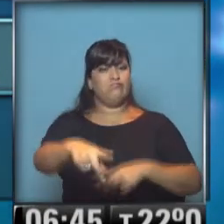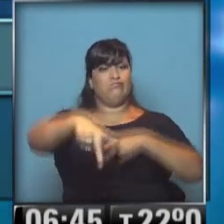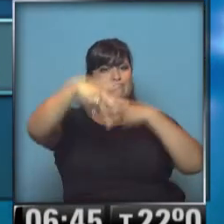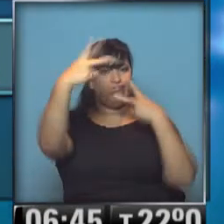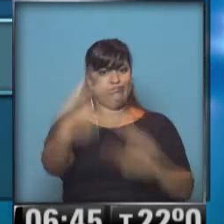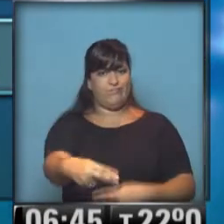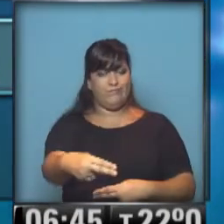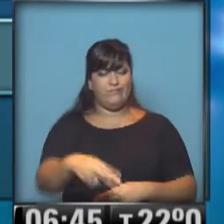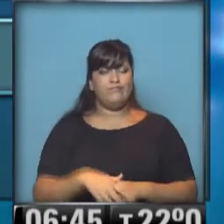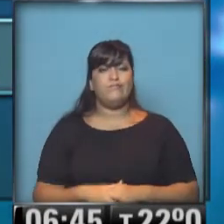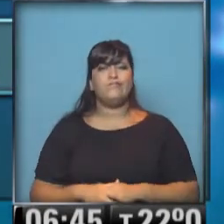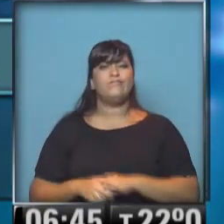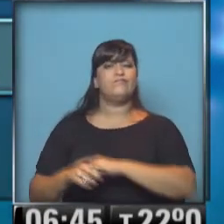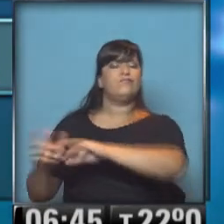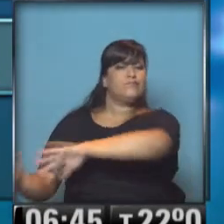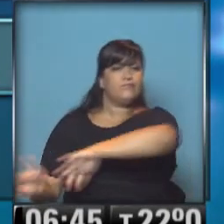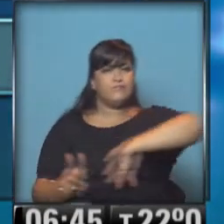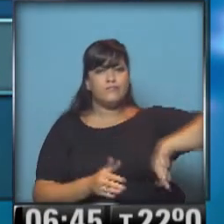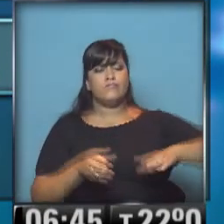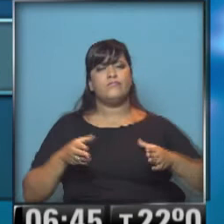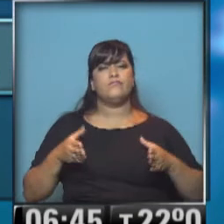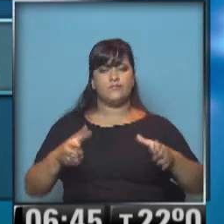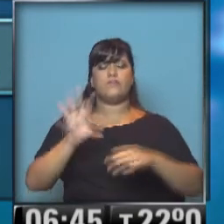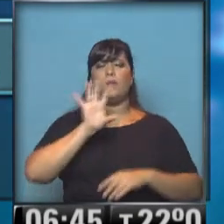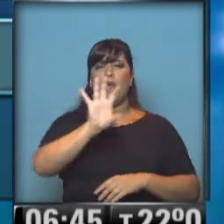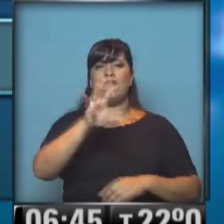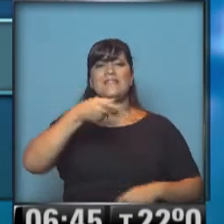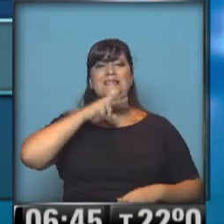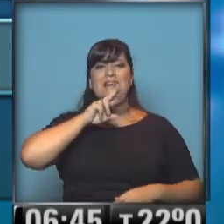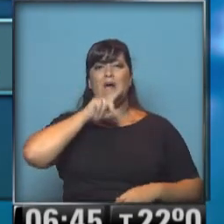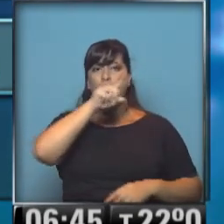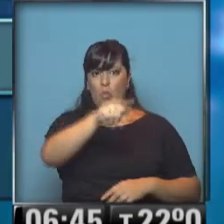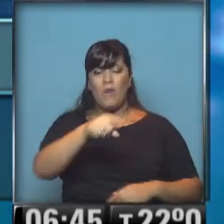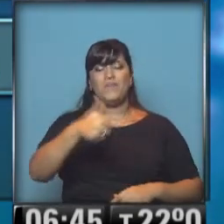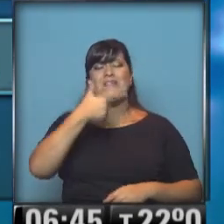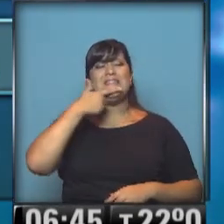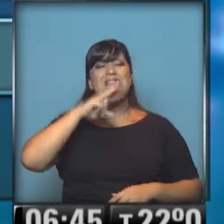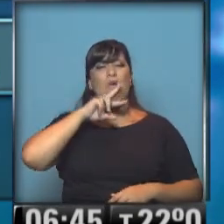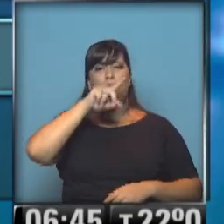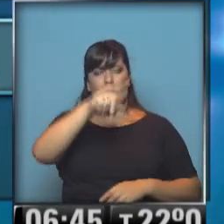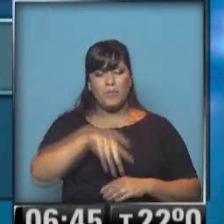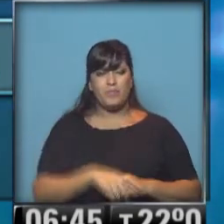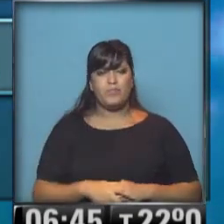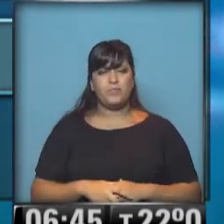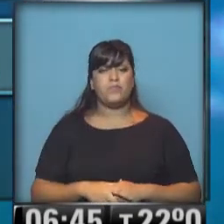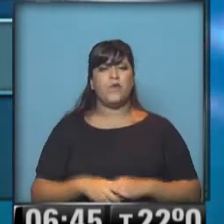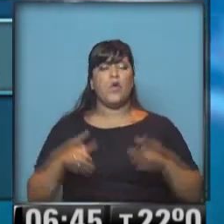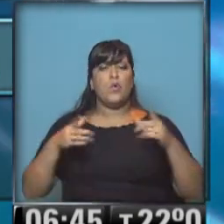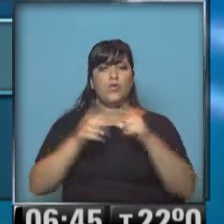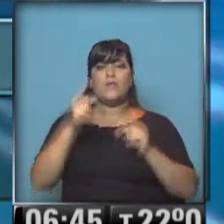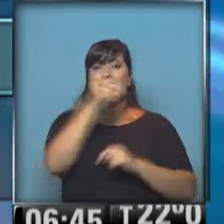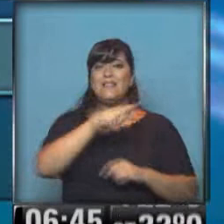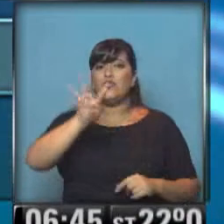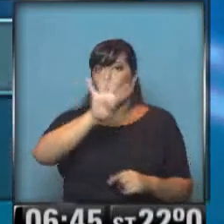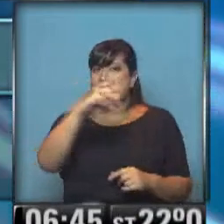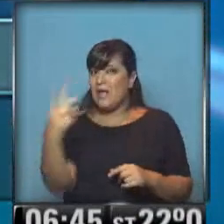está interrumpido. Cambiamos de ubicación, nos vamos a San Juan, ruta nacional 141. Hay un desvío también, en este